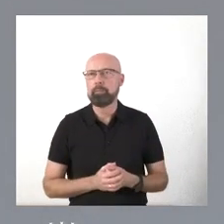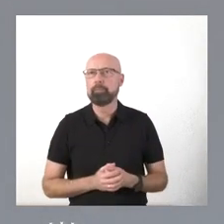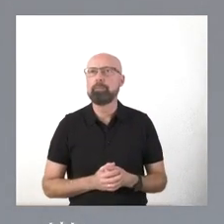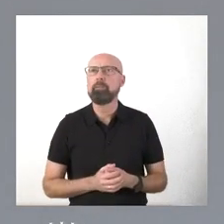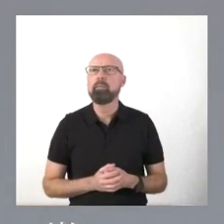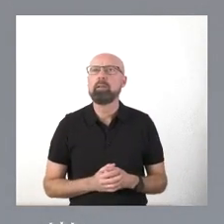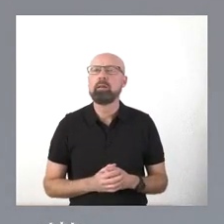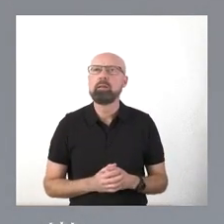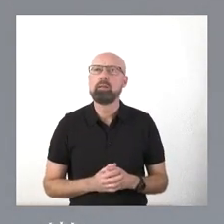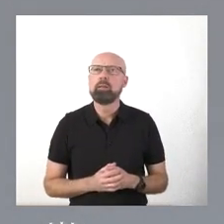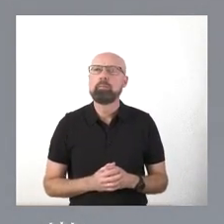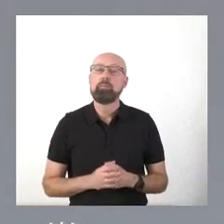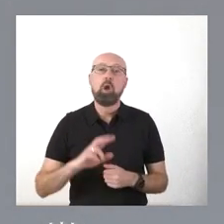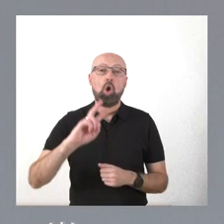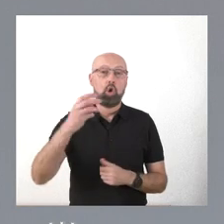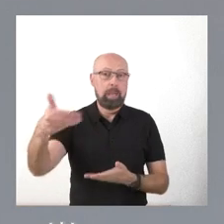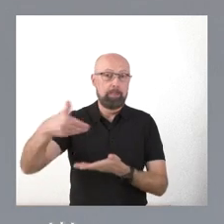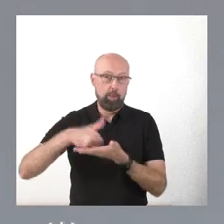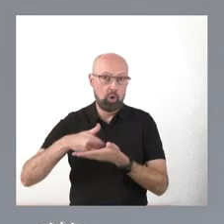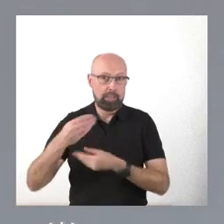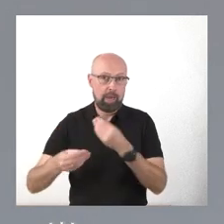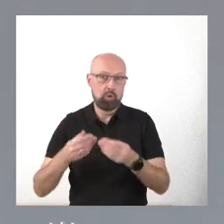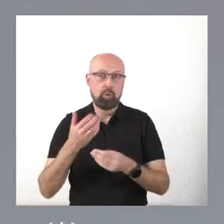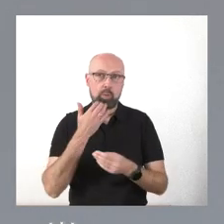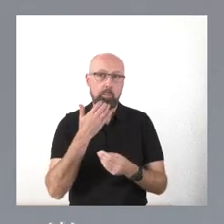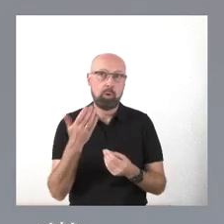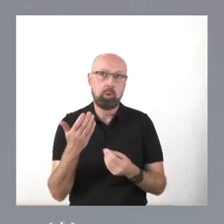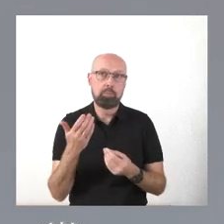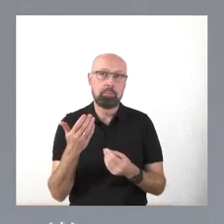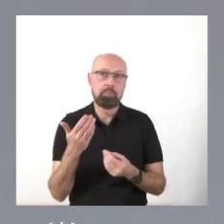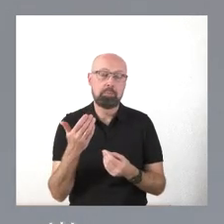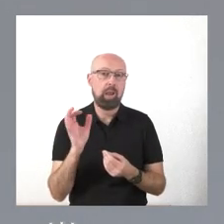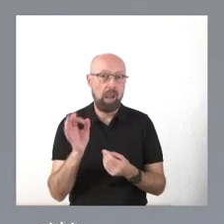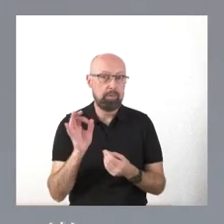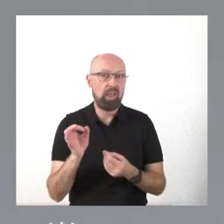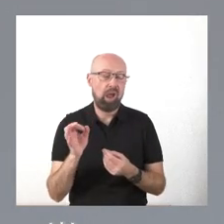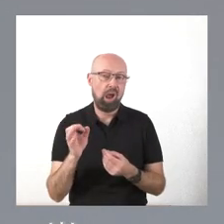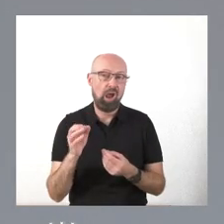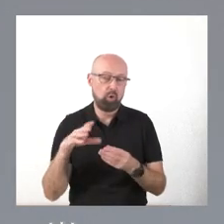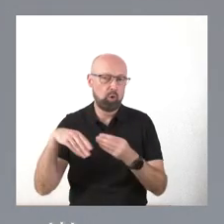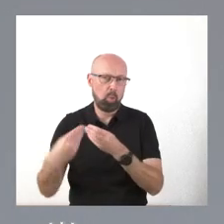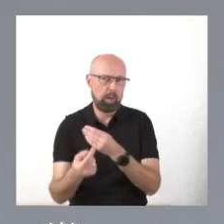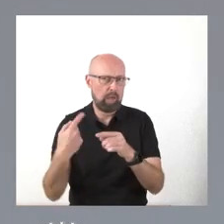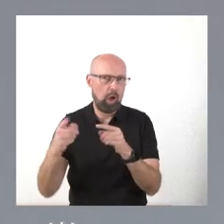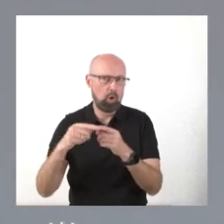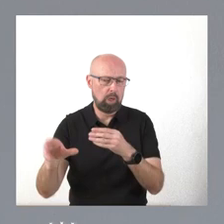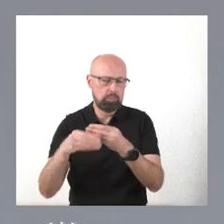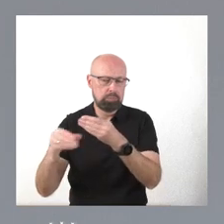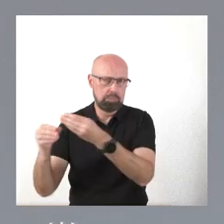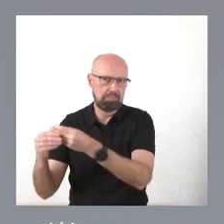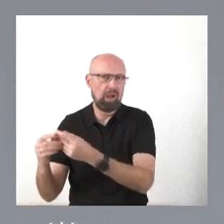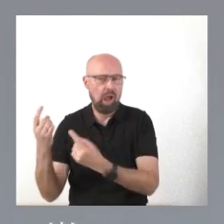peticiones que se han hecho, la verdad, están bastante documentadas varias. Hay varias bastante,